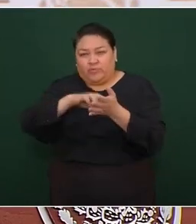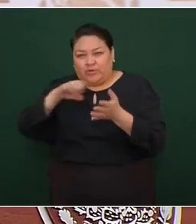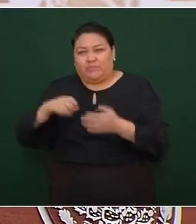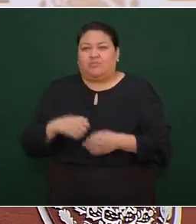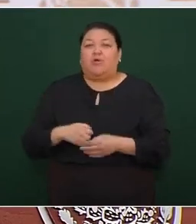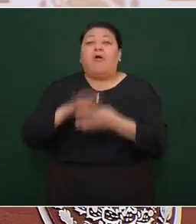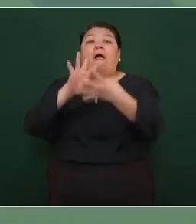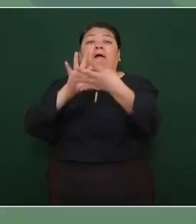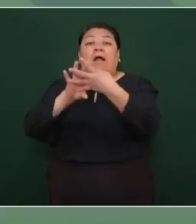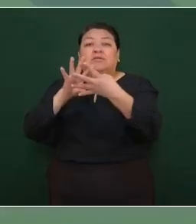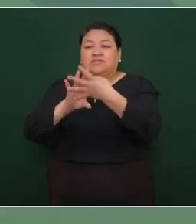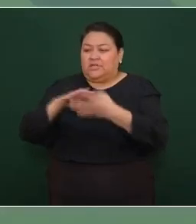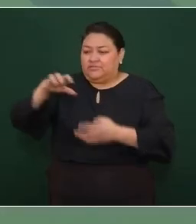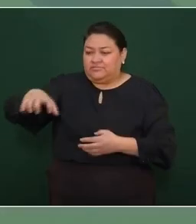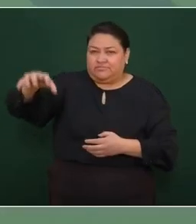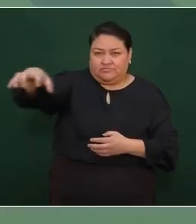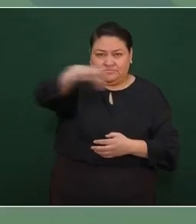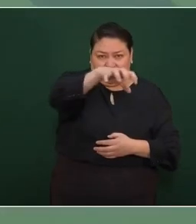privadas.